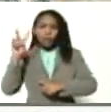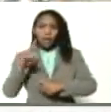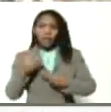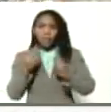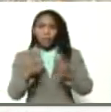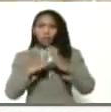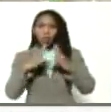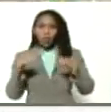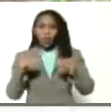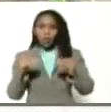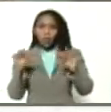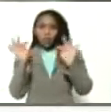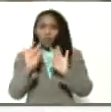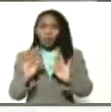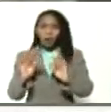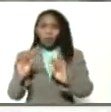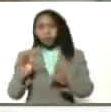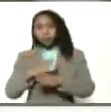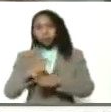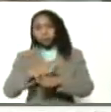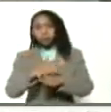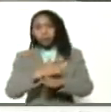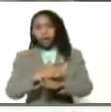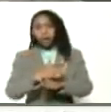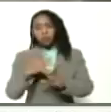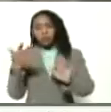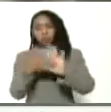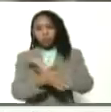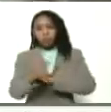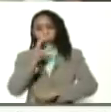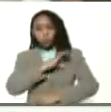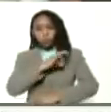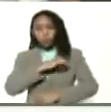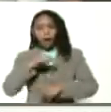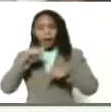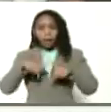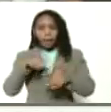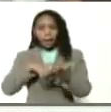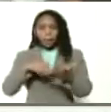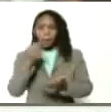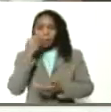todos de manera mancomunada la soberanía agroalimentaria del país